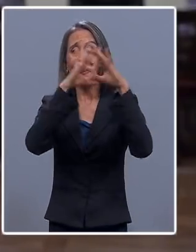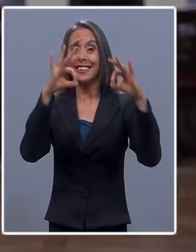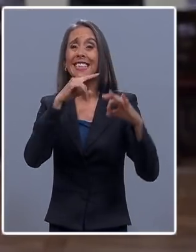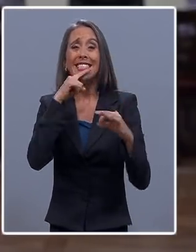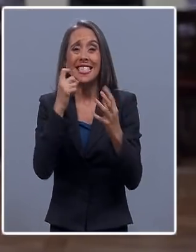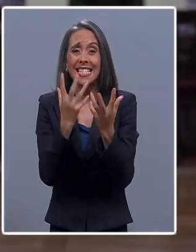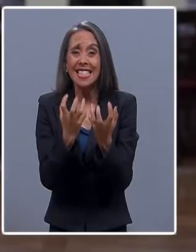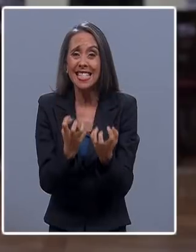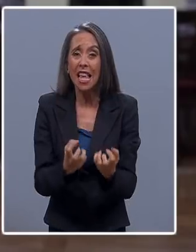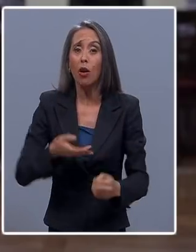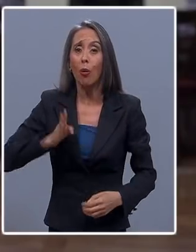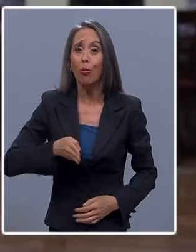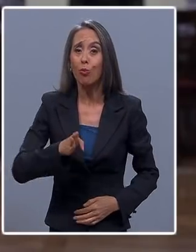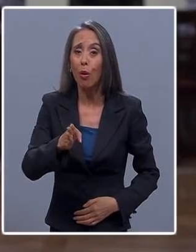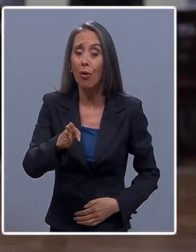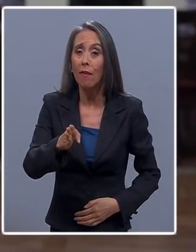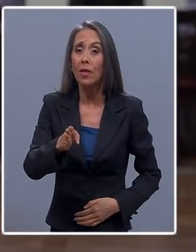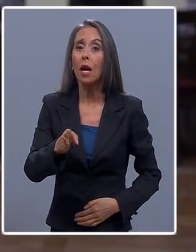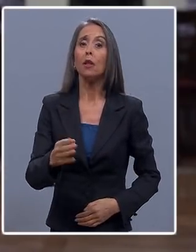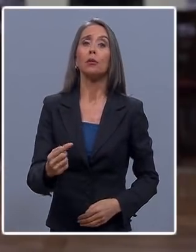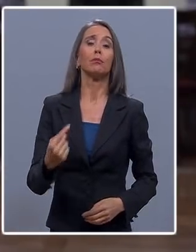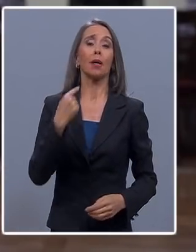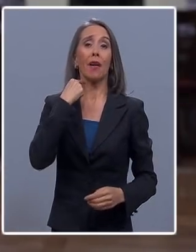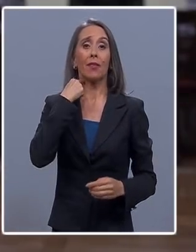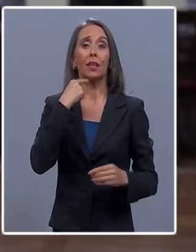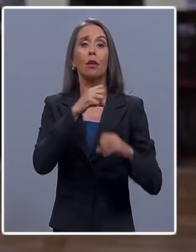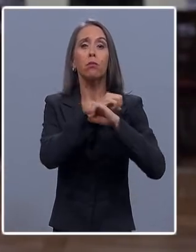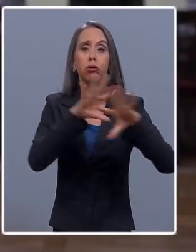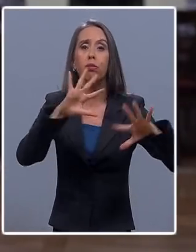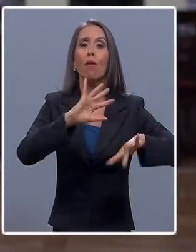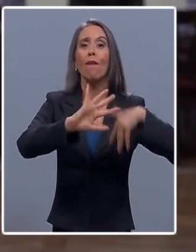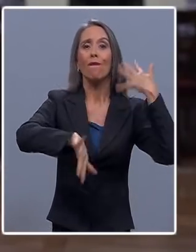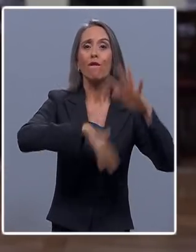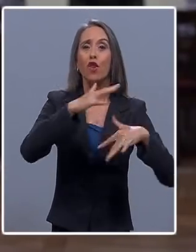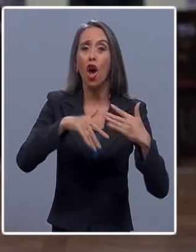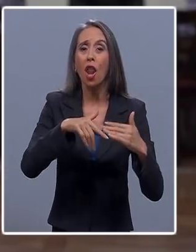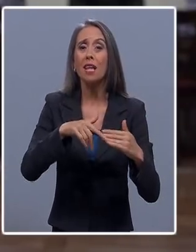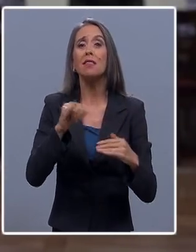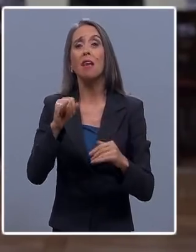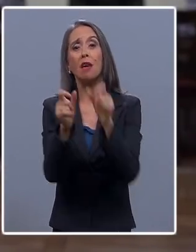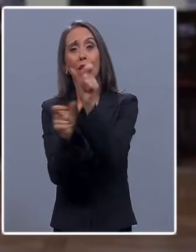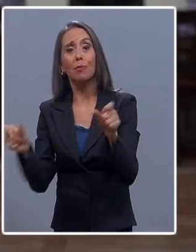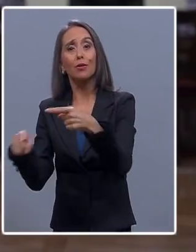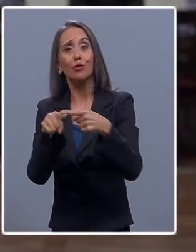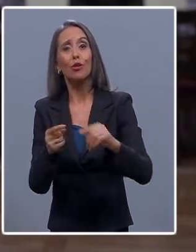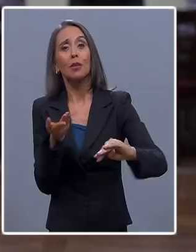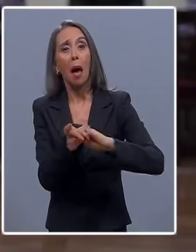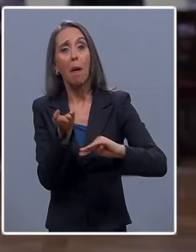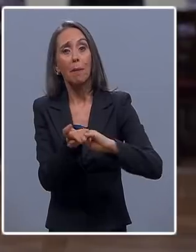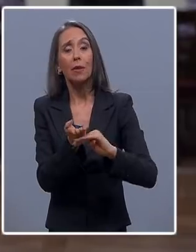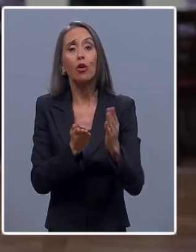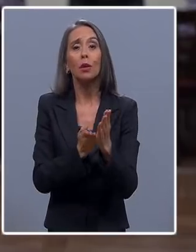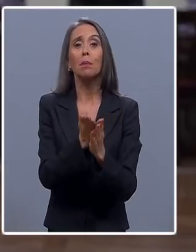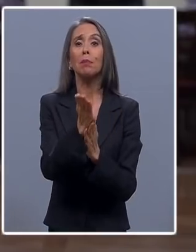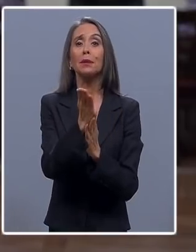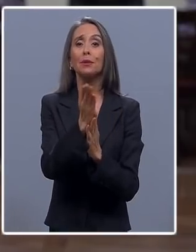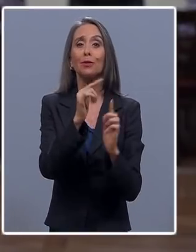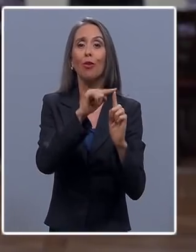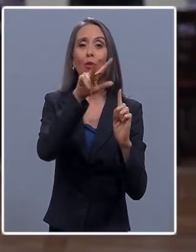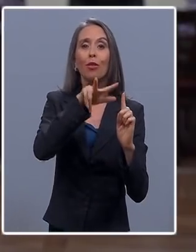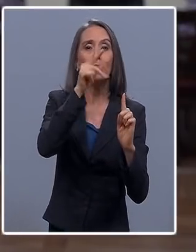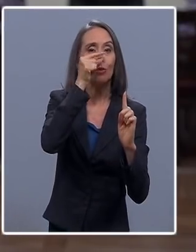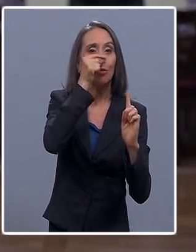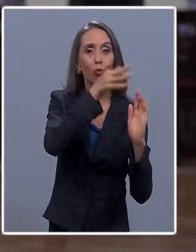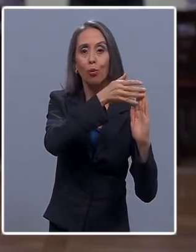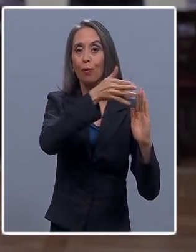Hemos sido afectados por el estallido de violencia y las legítimas demandas sociales que se generaron a partir del